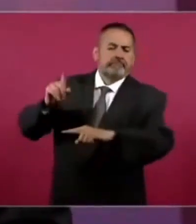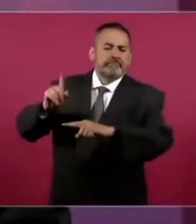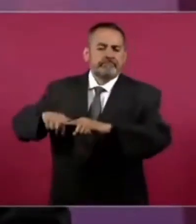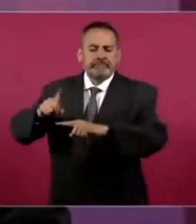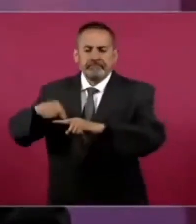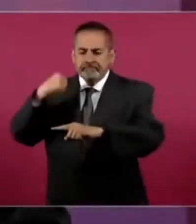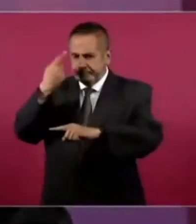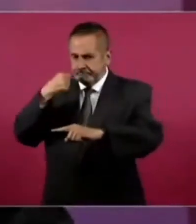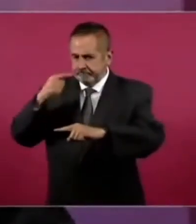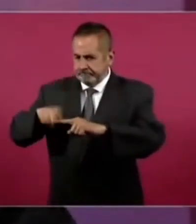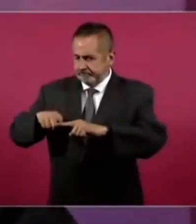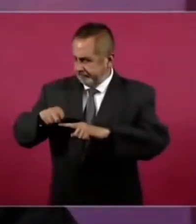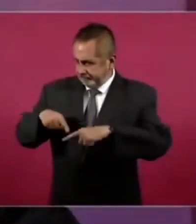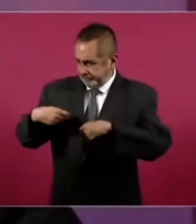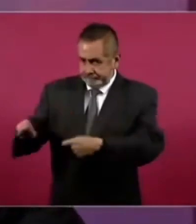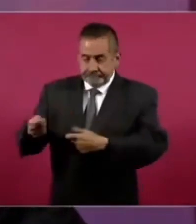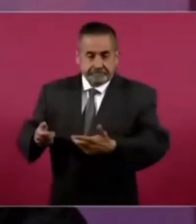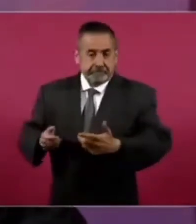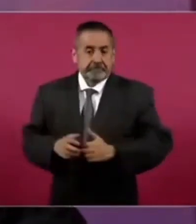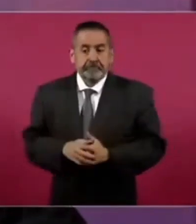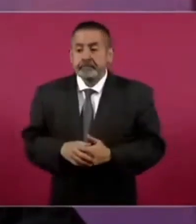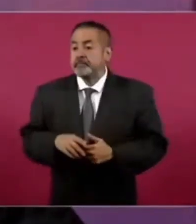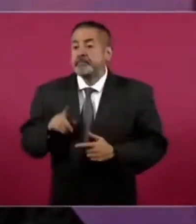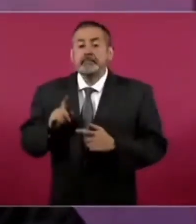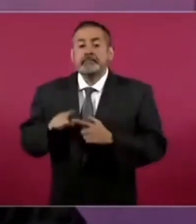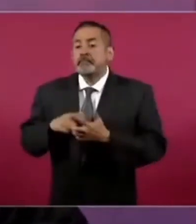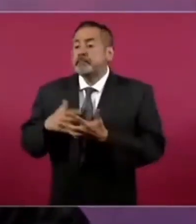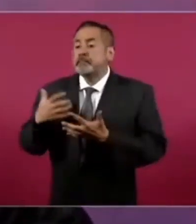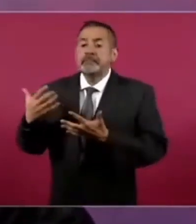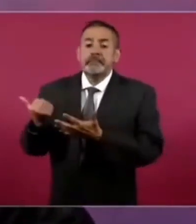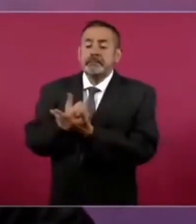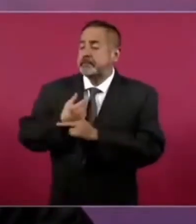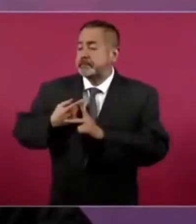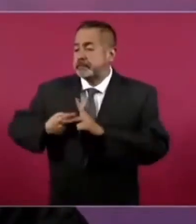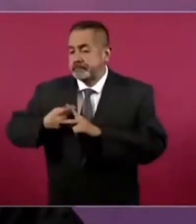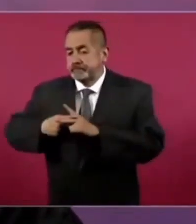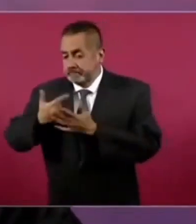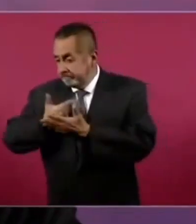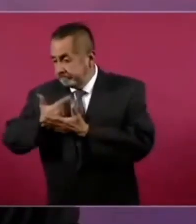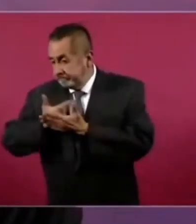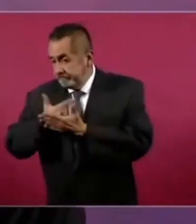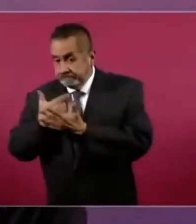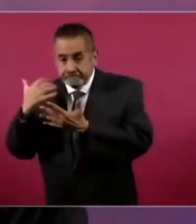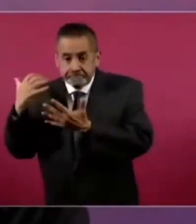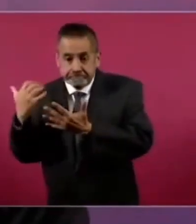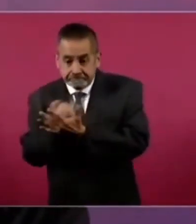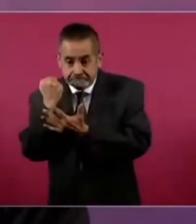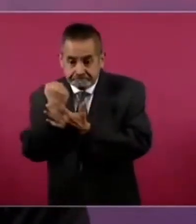a quien gane la encuesta.